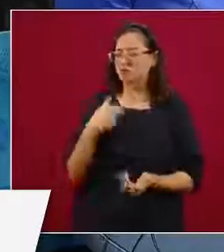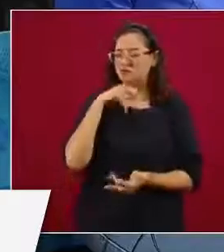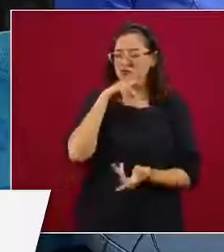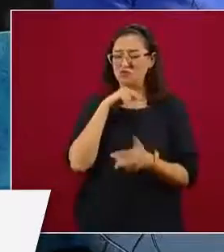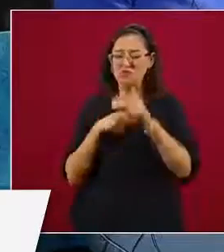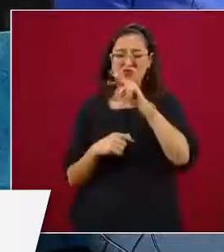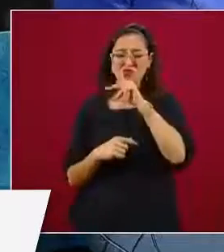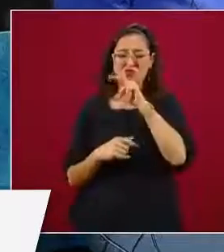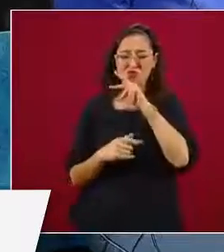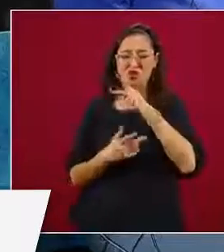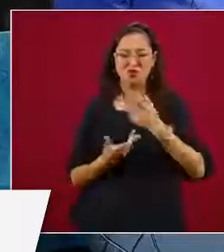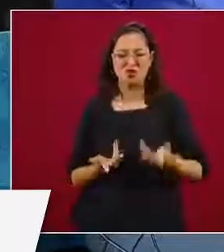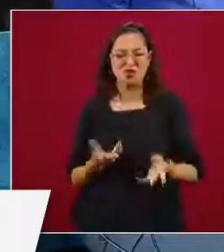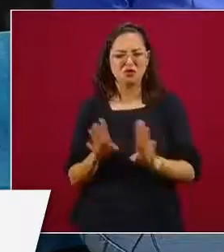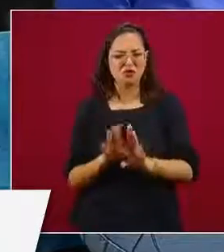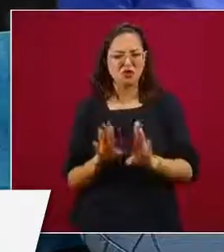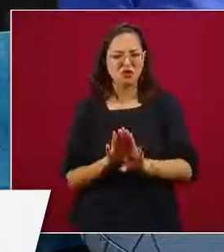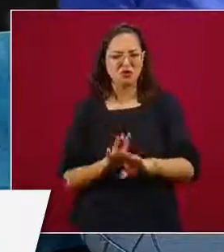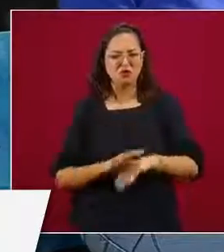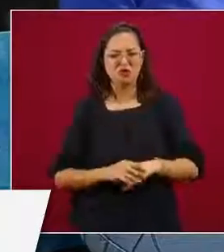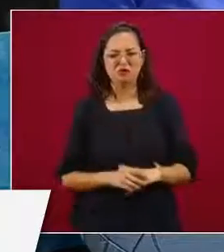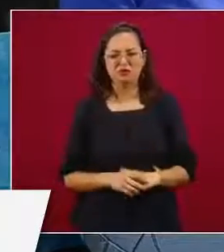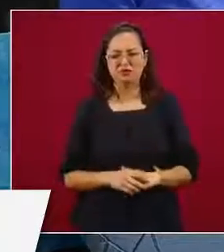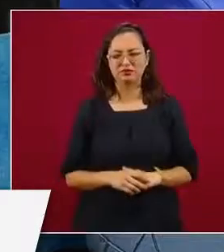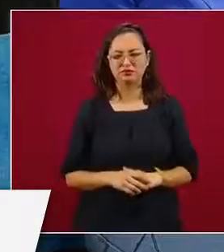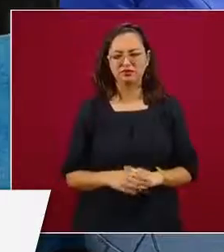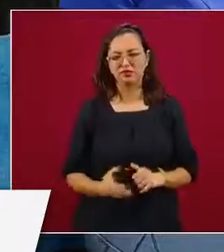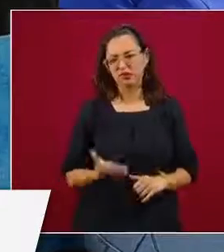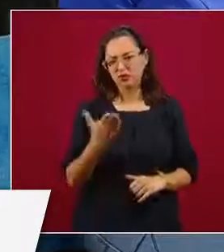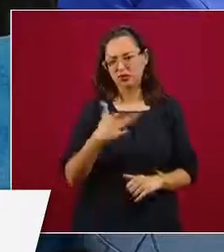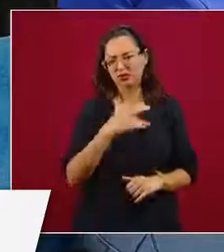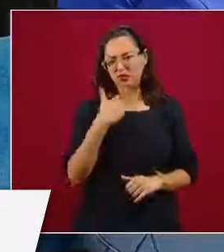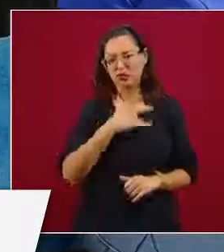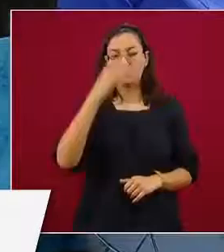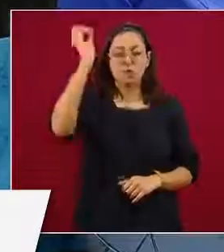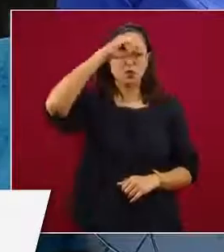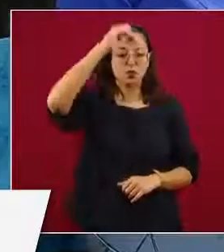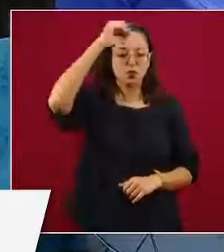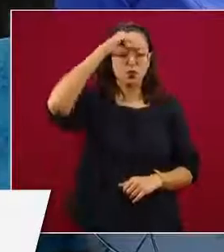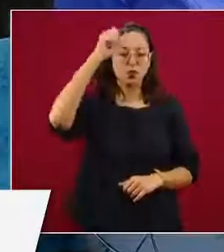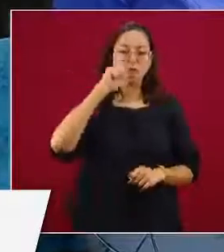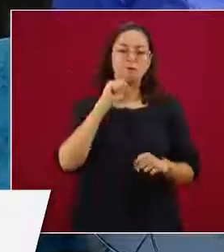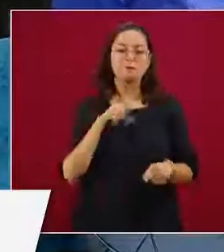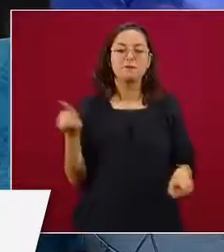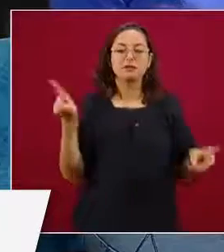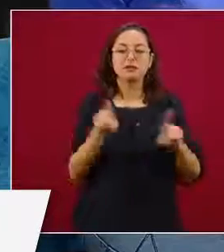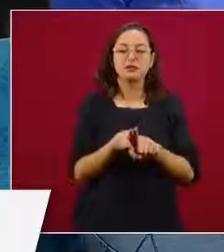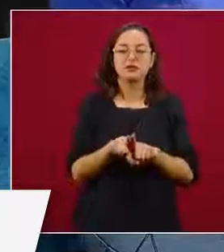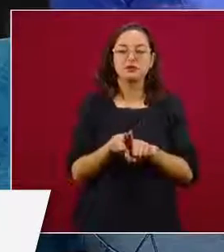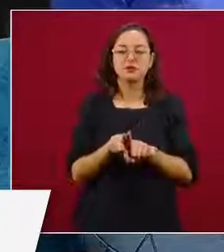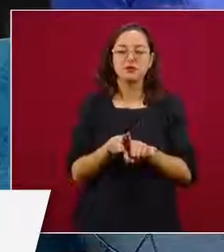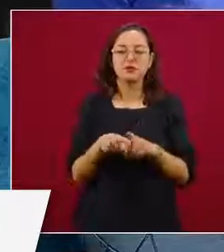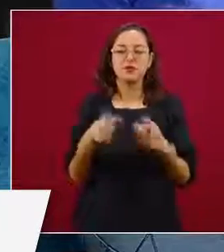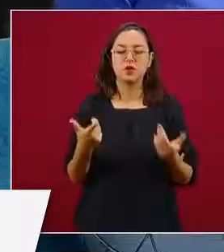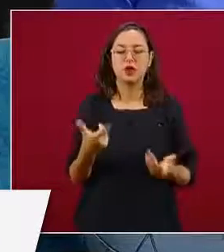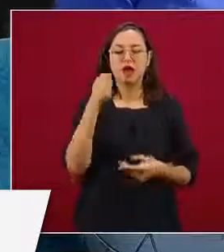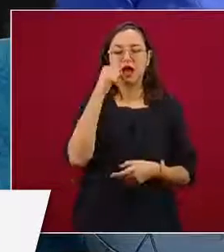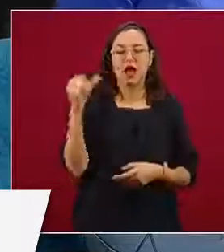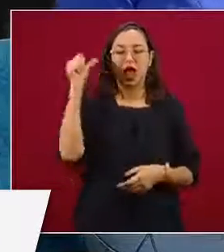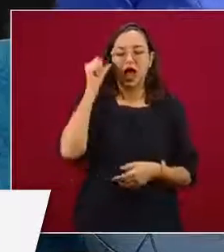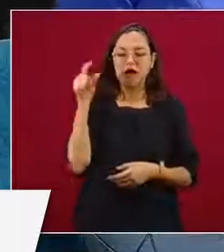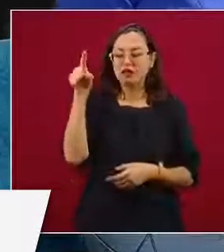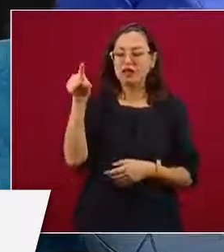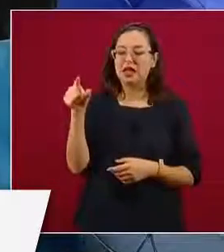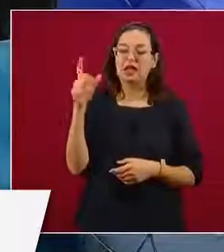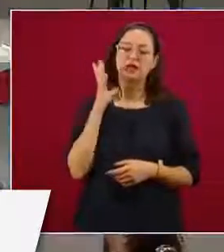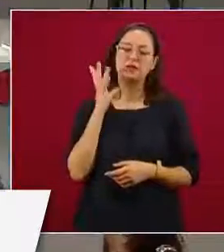a las participaciones para el retiro? Su opinión al respecto y también su opinión sobre el consenso que se alcanzó ayer en el Congreso para elegir a